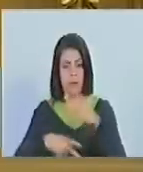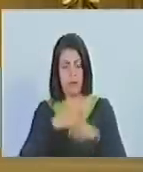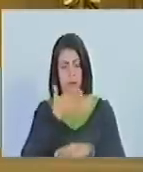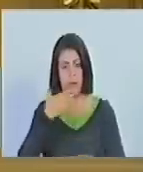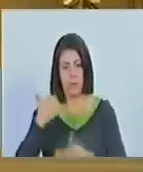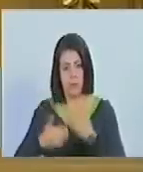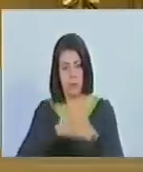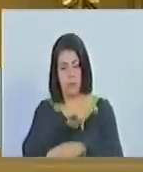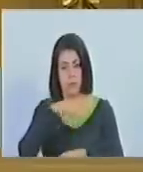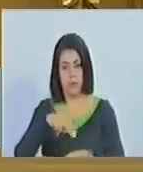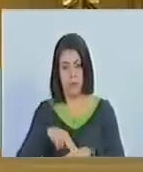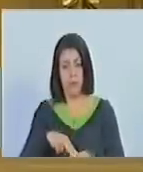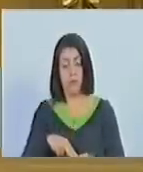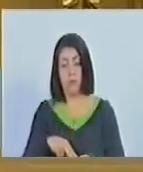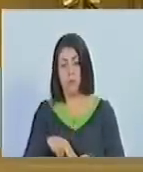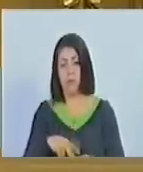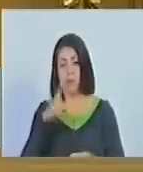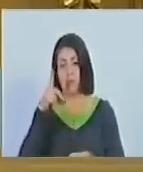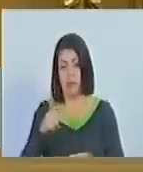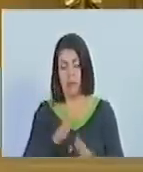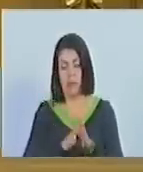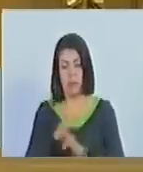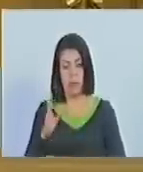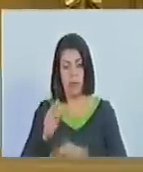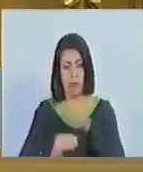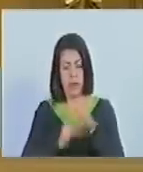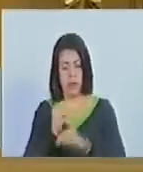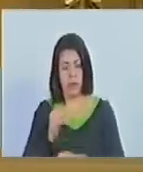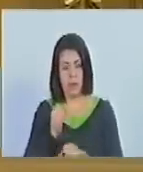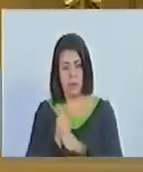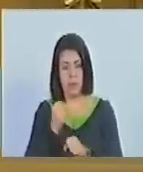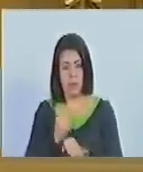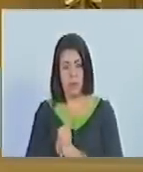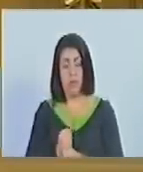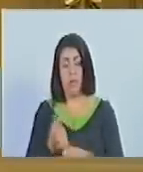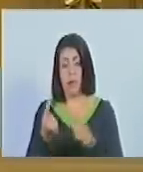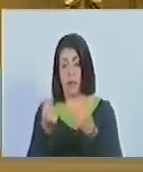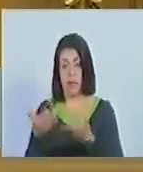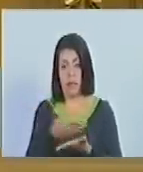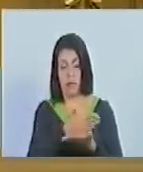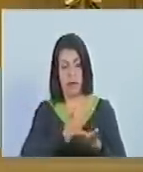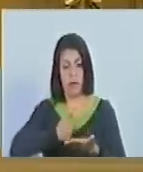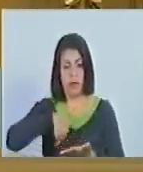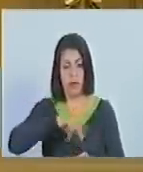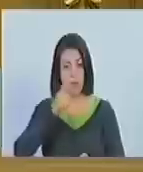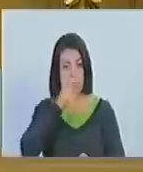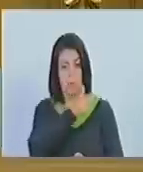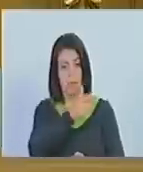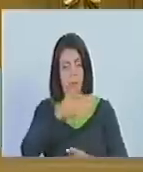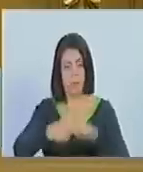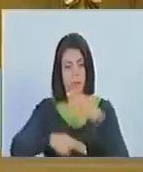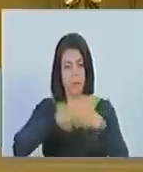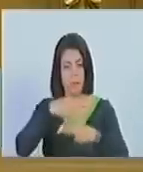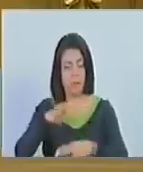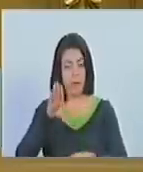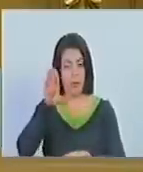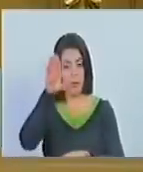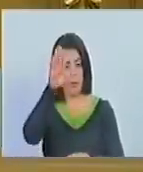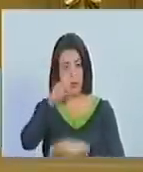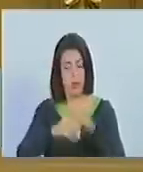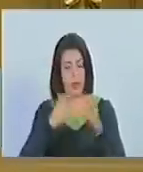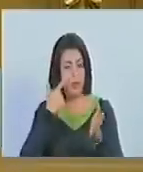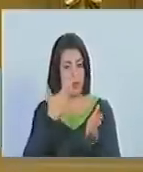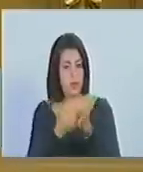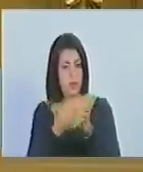recuperación nacional la cual debemos seguir consolidando en función de los altos intereses de nuestro pueblo y de las generaciones futuras que serán